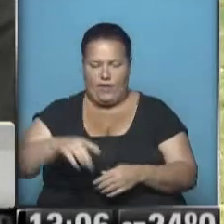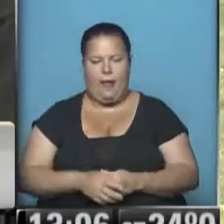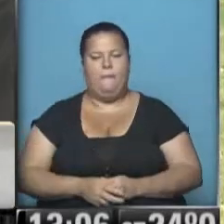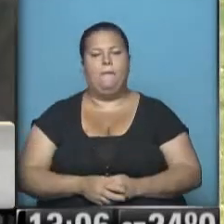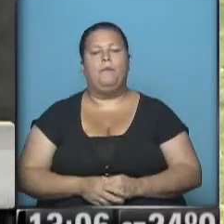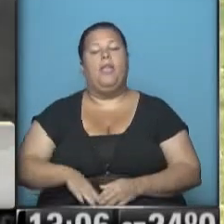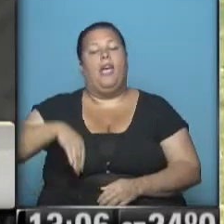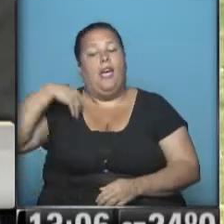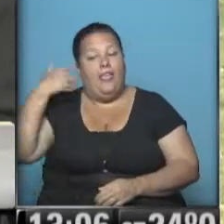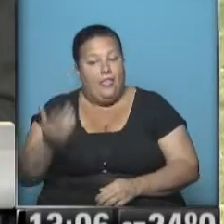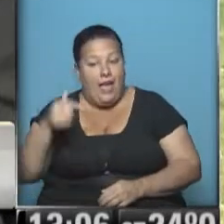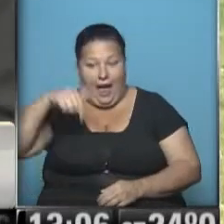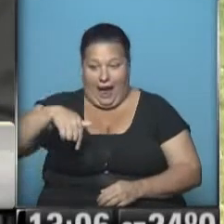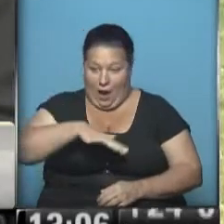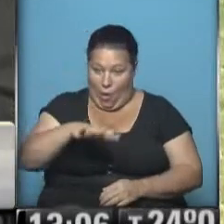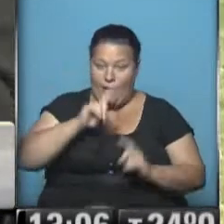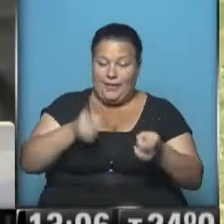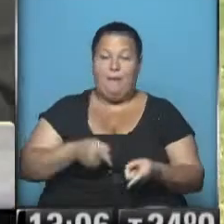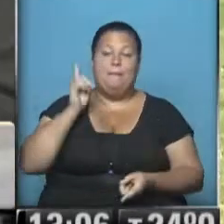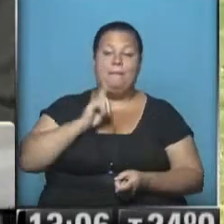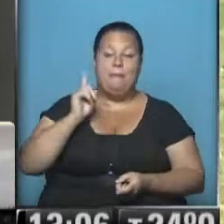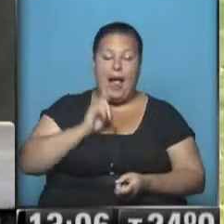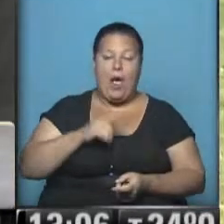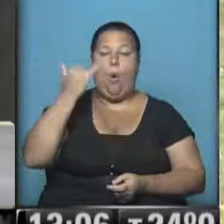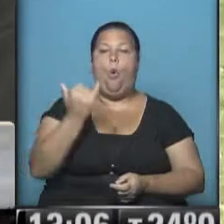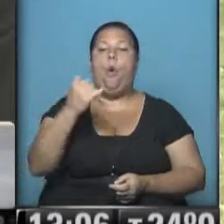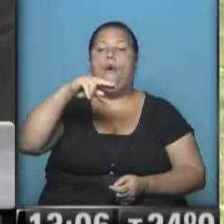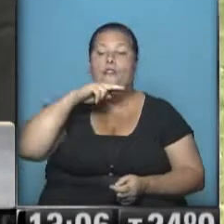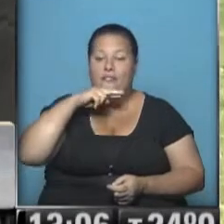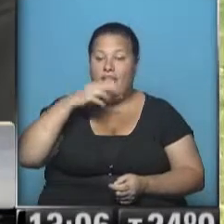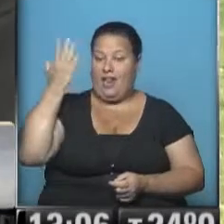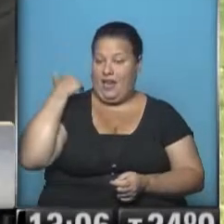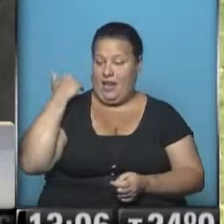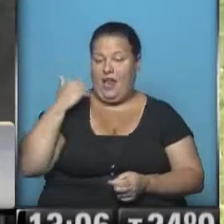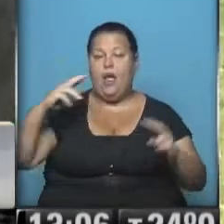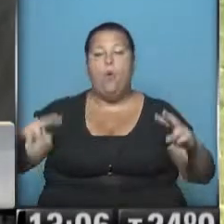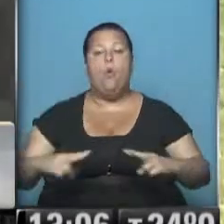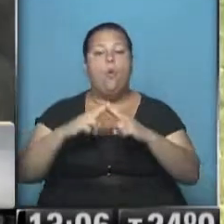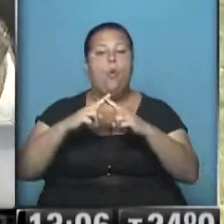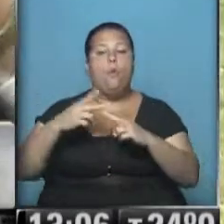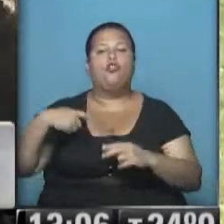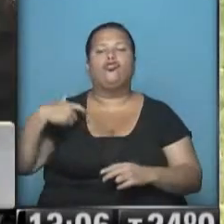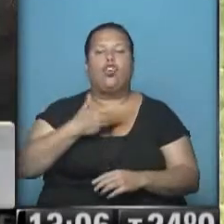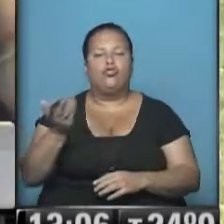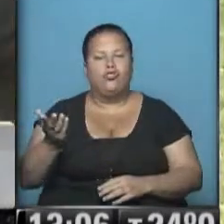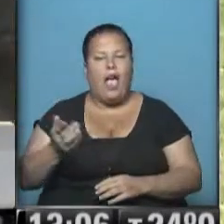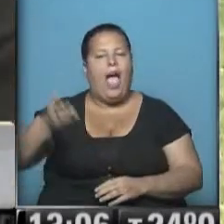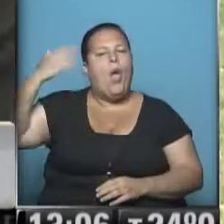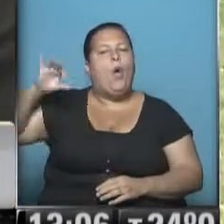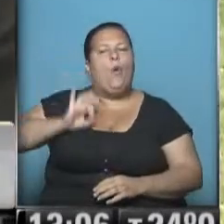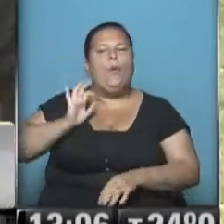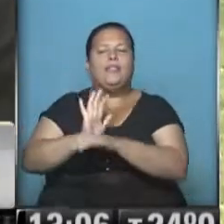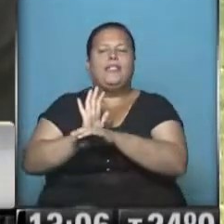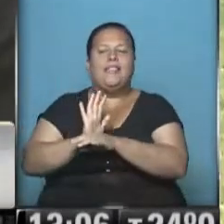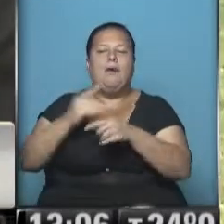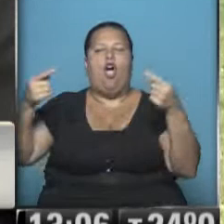Luego, en este lugar también, aquí en Paraná, jueves y viernes se realizó la cumbre social, lo que en otras épocas se lo llamaba